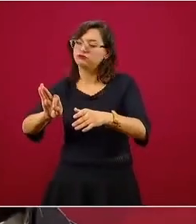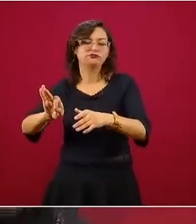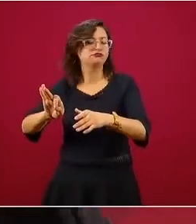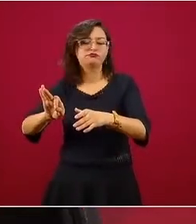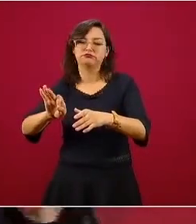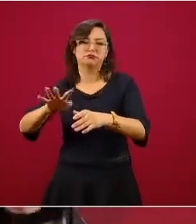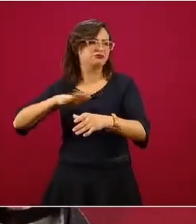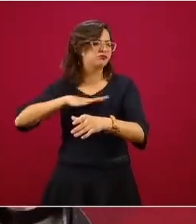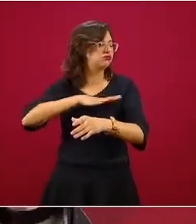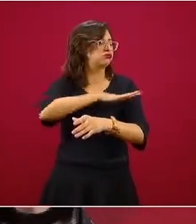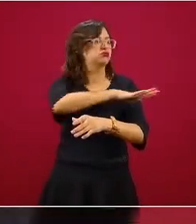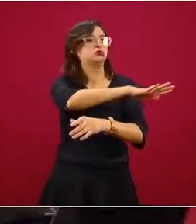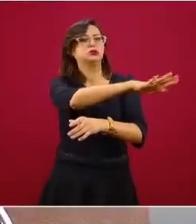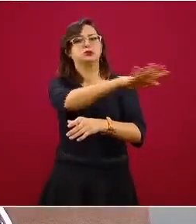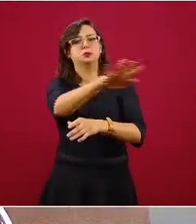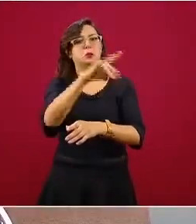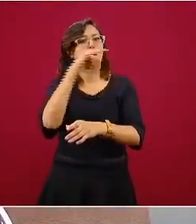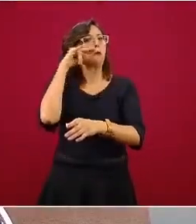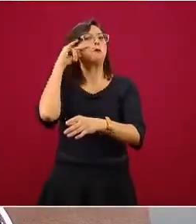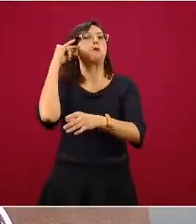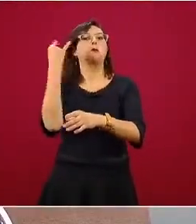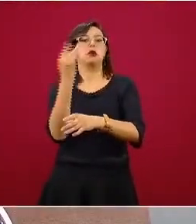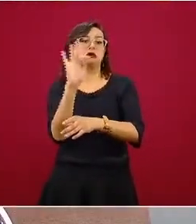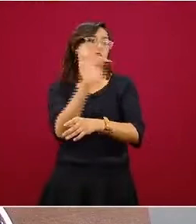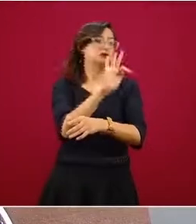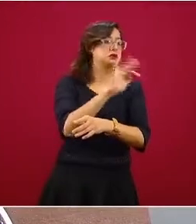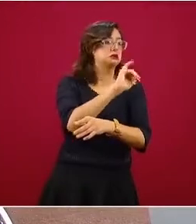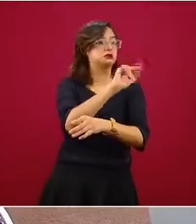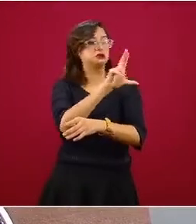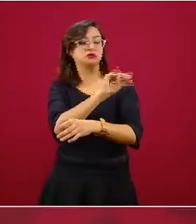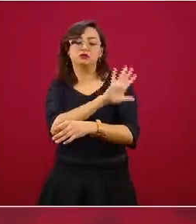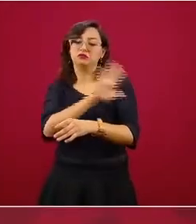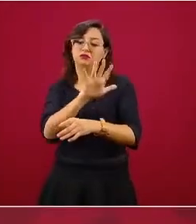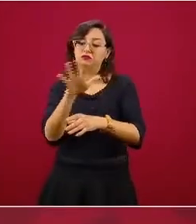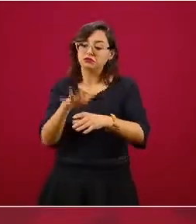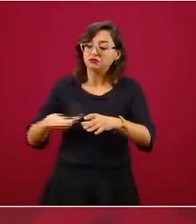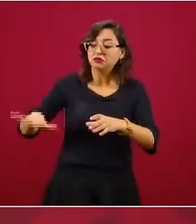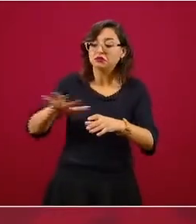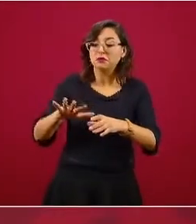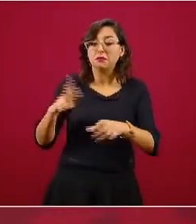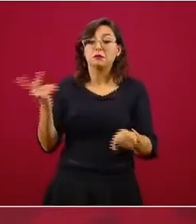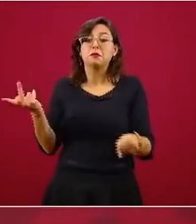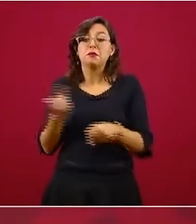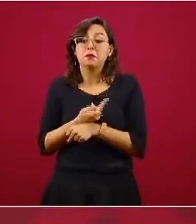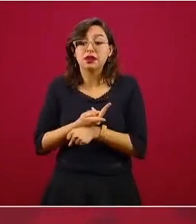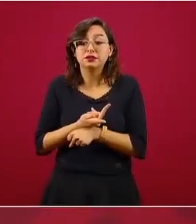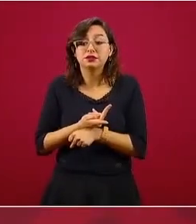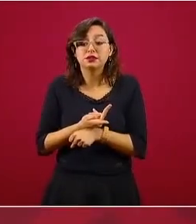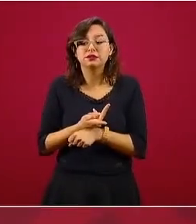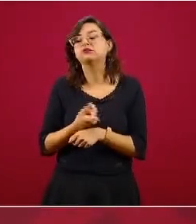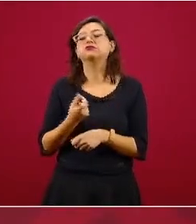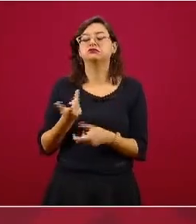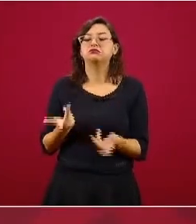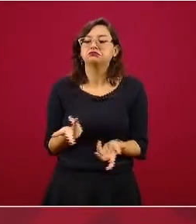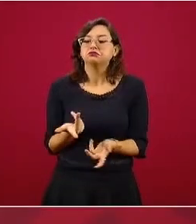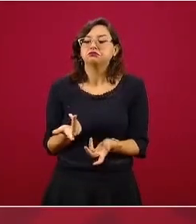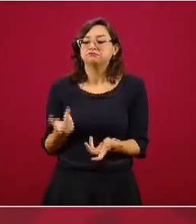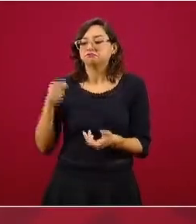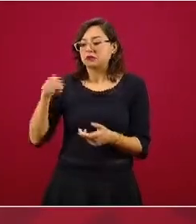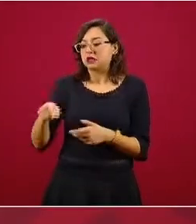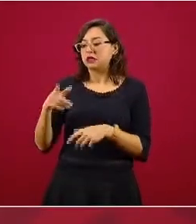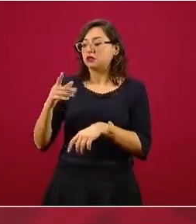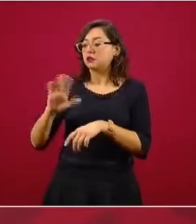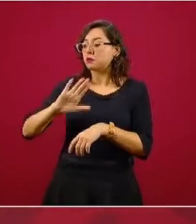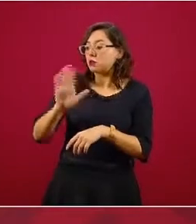La consecuencia, estamos sobreestimando la letalidad en México, cosa de lo que estamos conscientes, y mientras